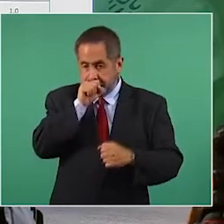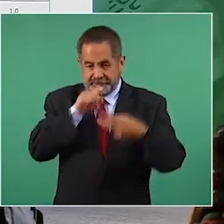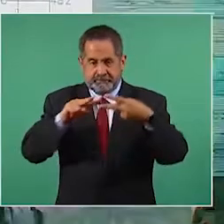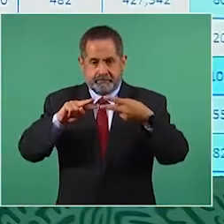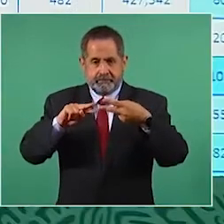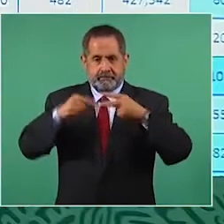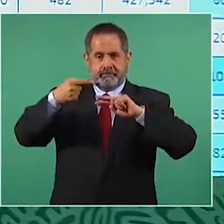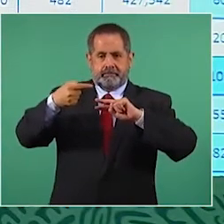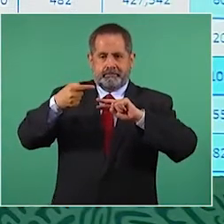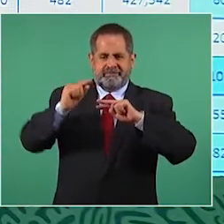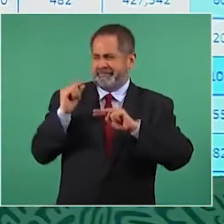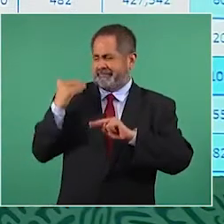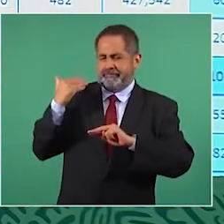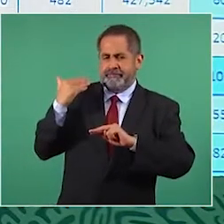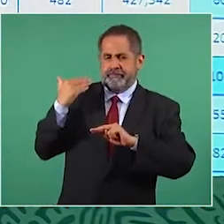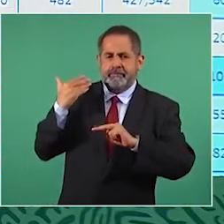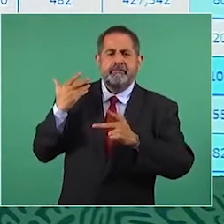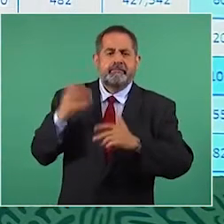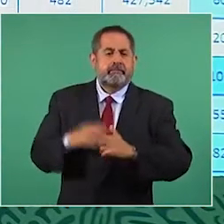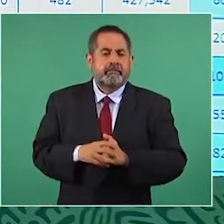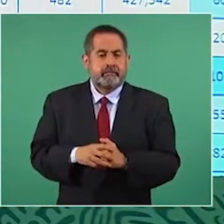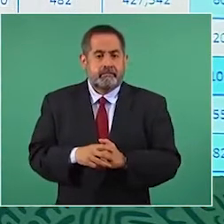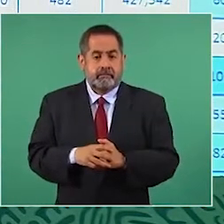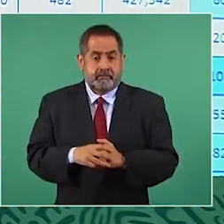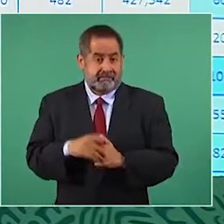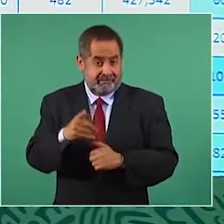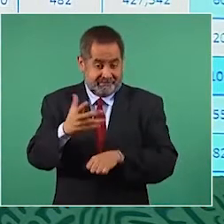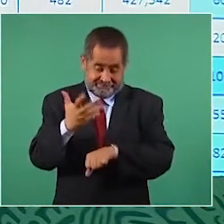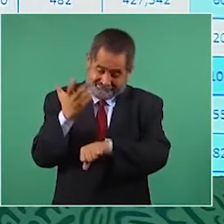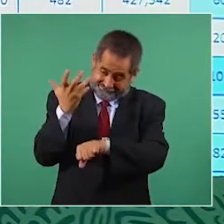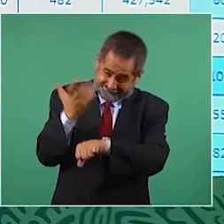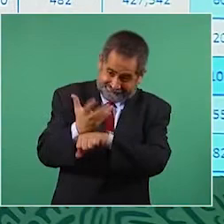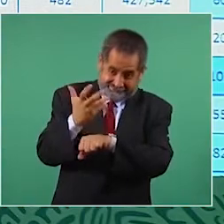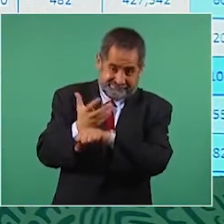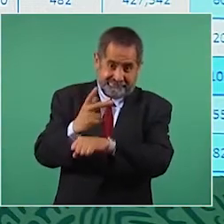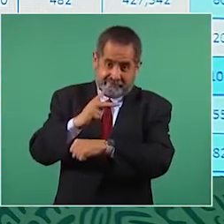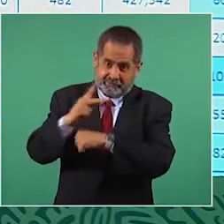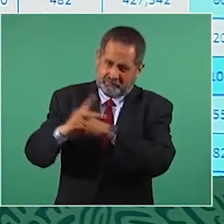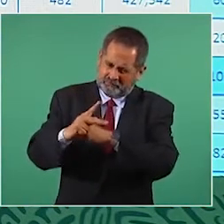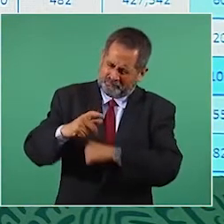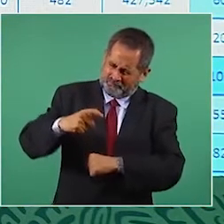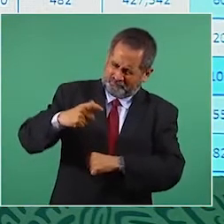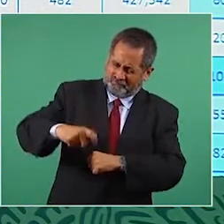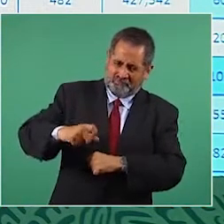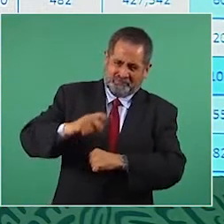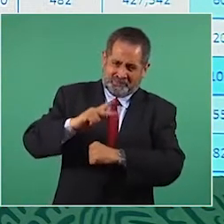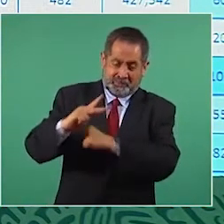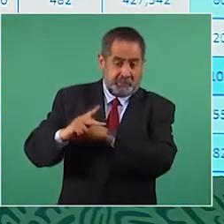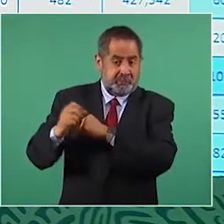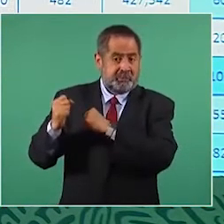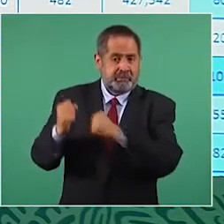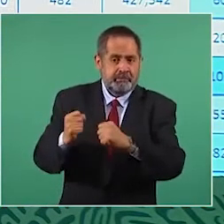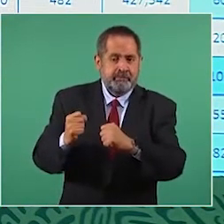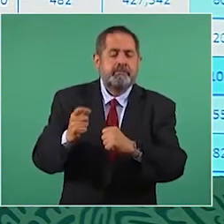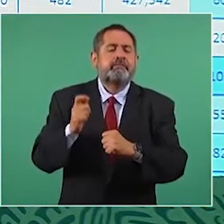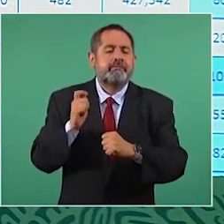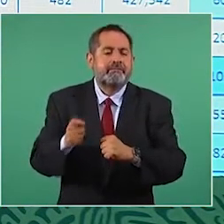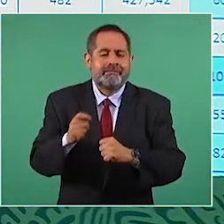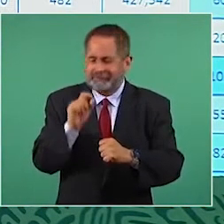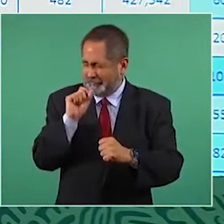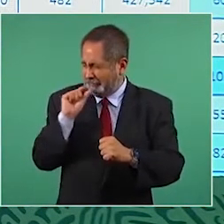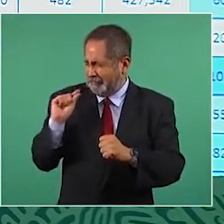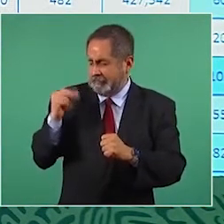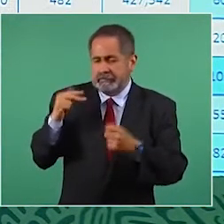de estar la potencia económica que es Estados Unidos, esa gran nación.